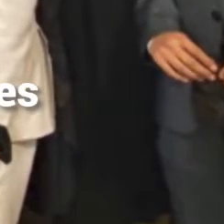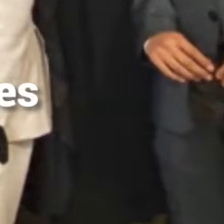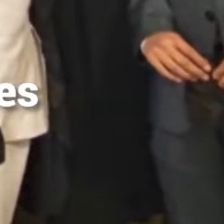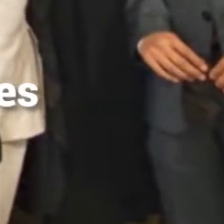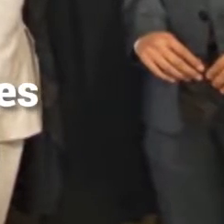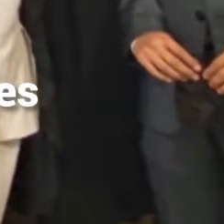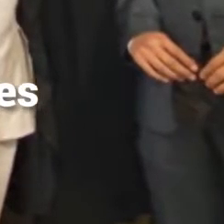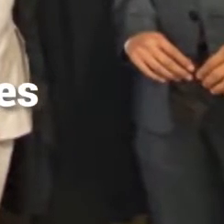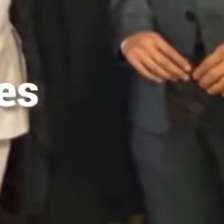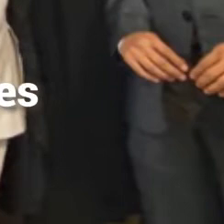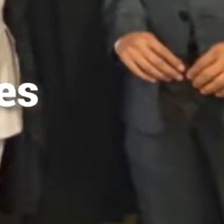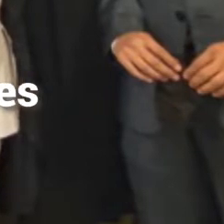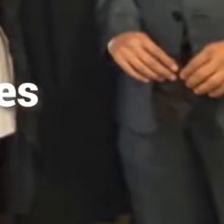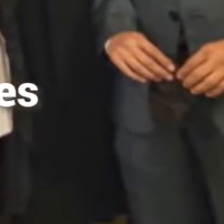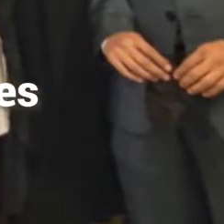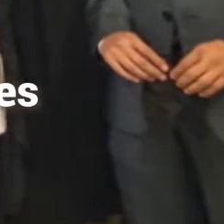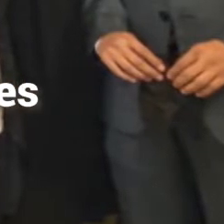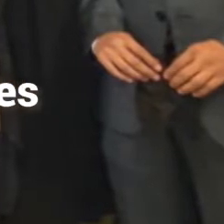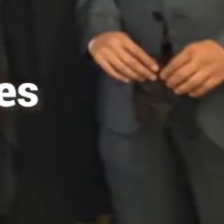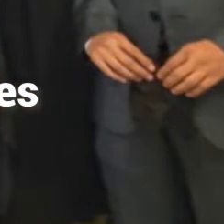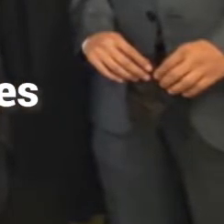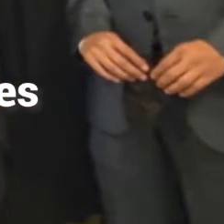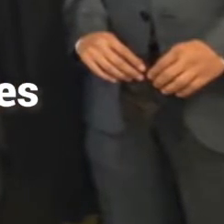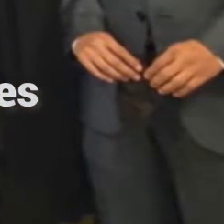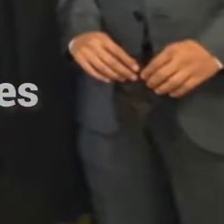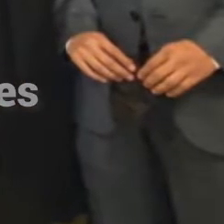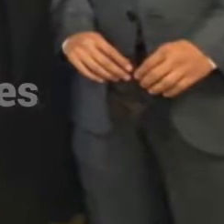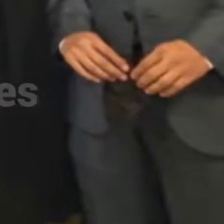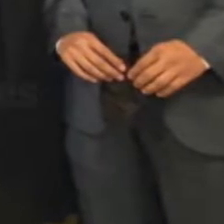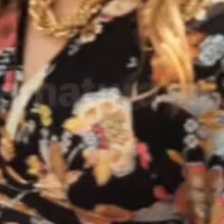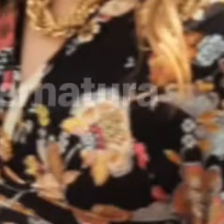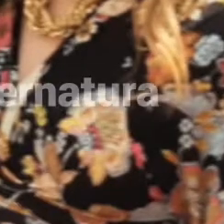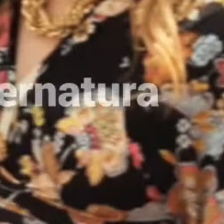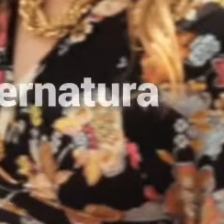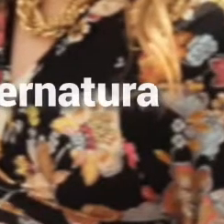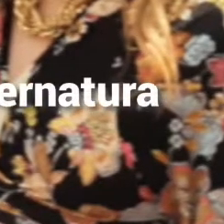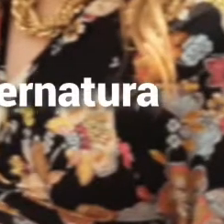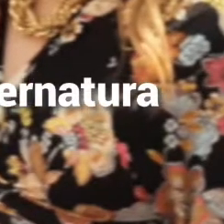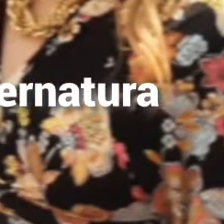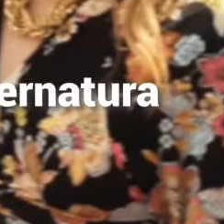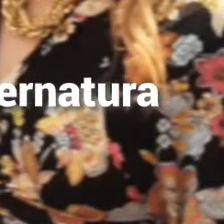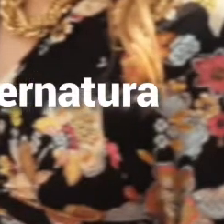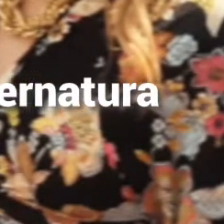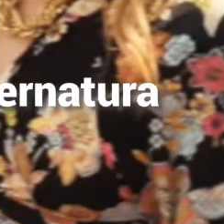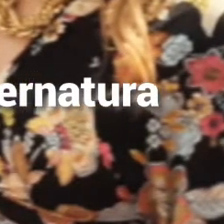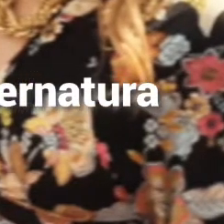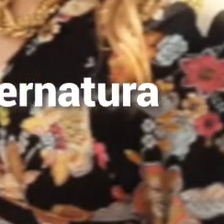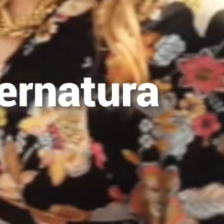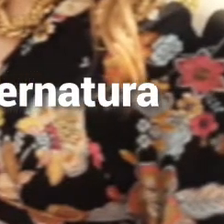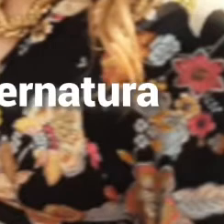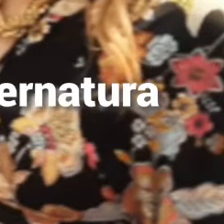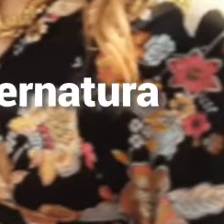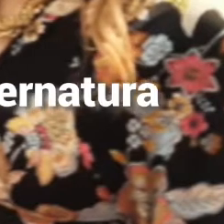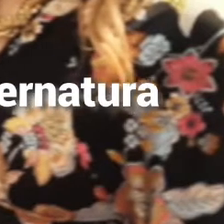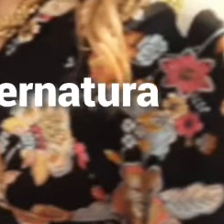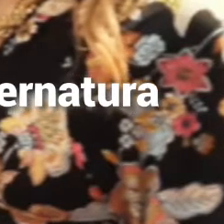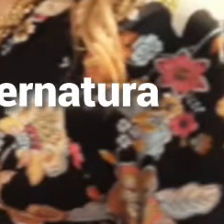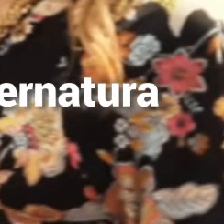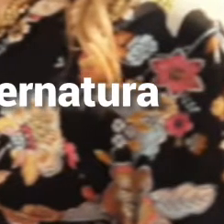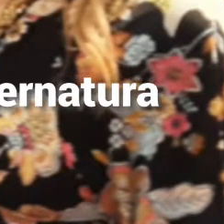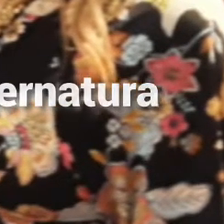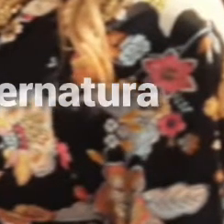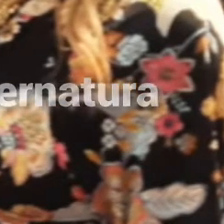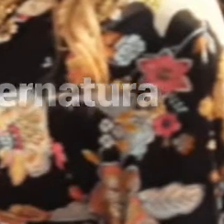de partido. Este es el momento de reconciliarnos. Vamos por los grandes acuerdos para apoyar a todas y cada una de las familias